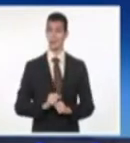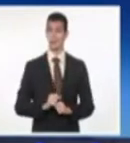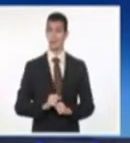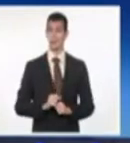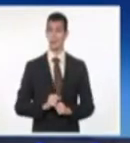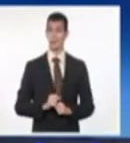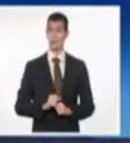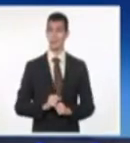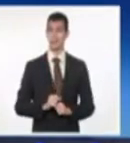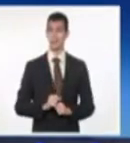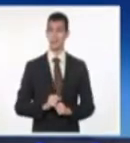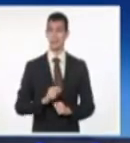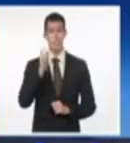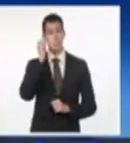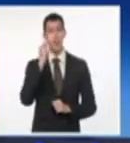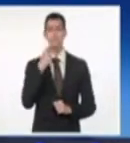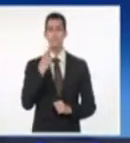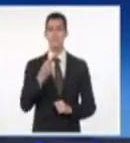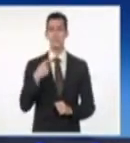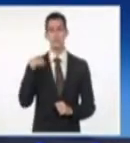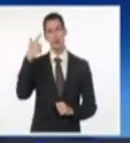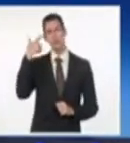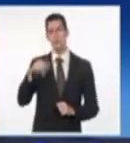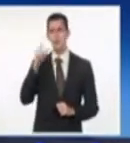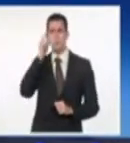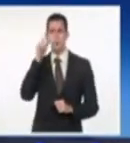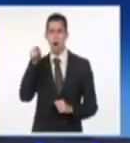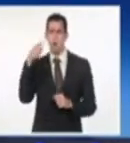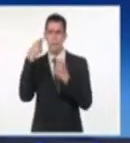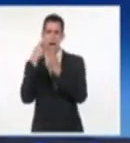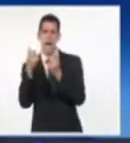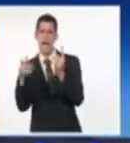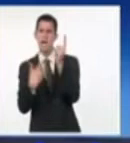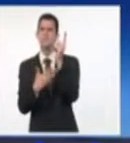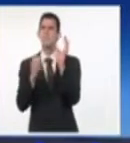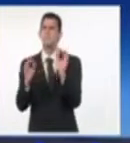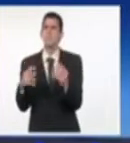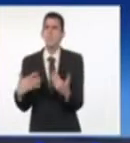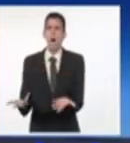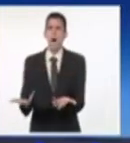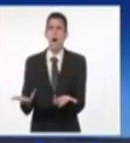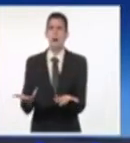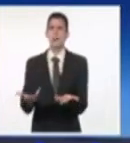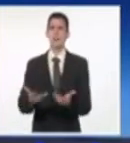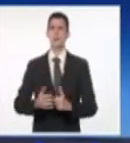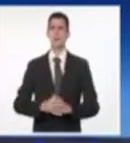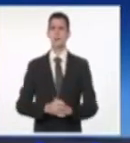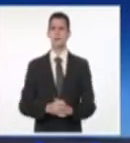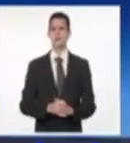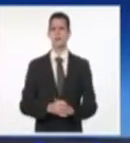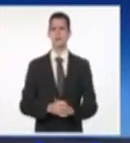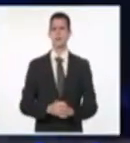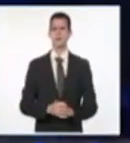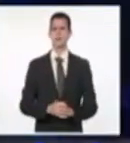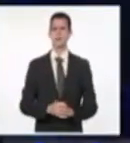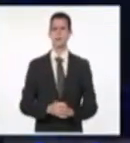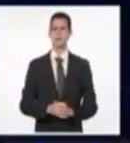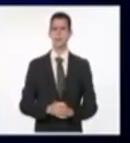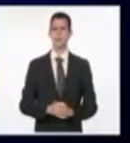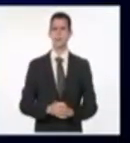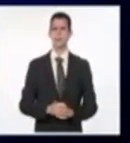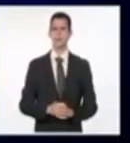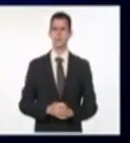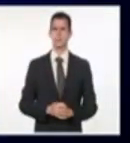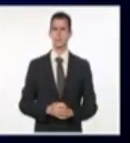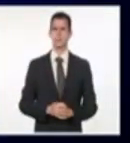está viendo. Madrina, si usted sabe, nosotros tampoco sabemos cuál es esa realidad. Porque miren lo que ella dijo hace unos días. Ya yo se los